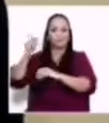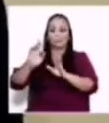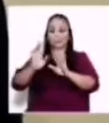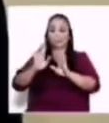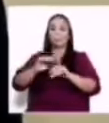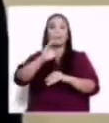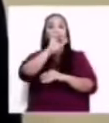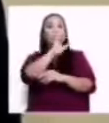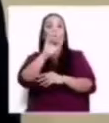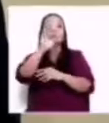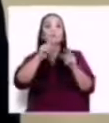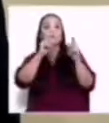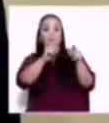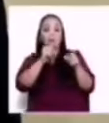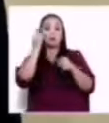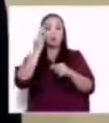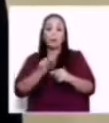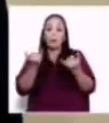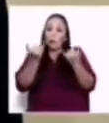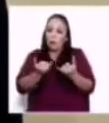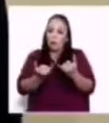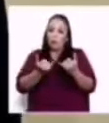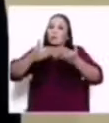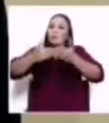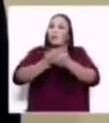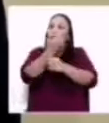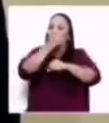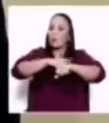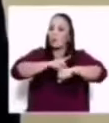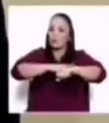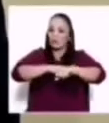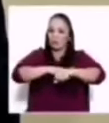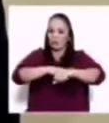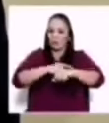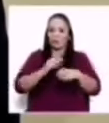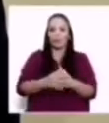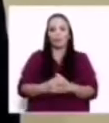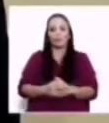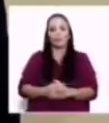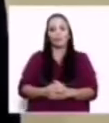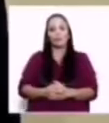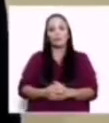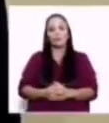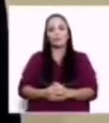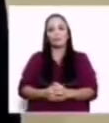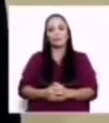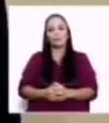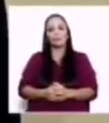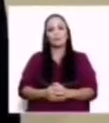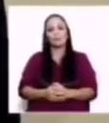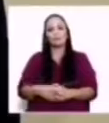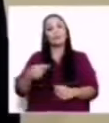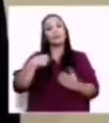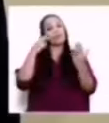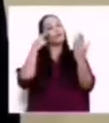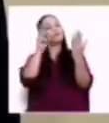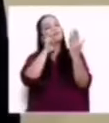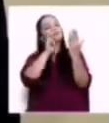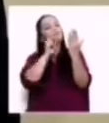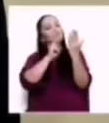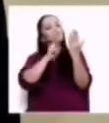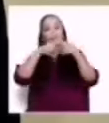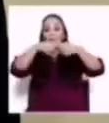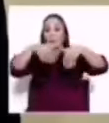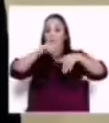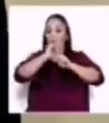creo, está en una nueva era y si lo que yo veo en redes sociales y las encuestas con